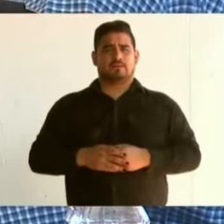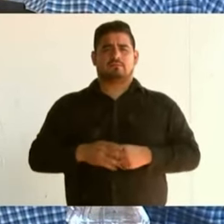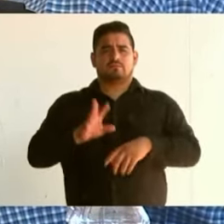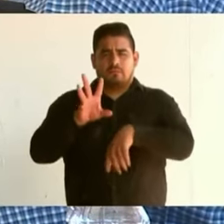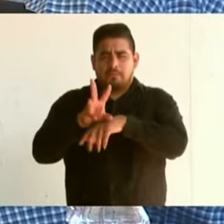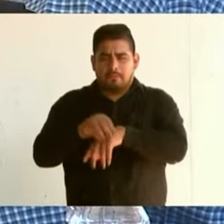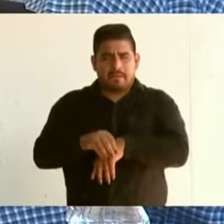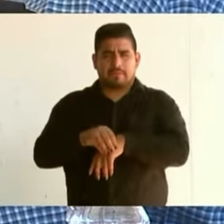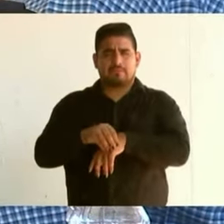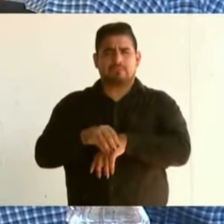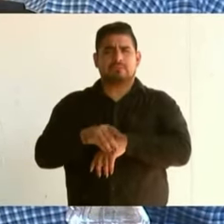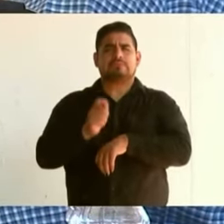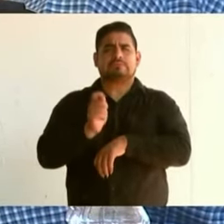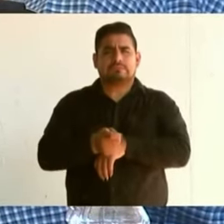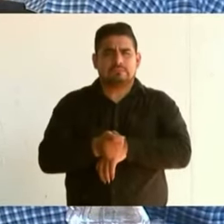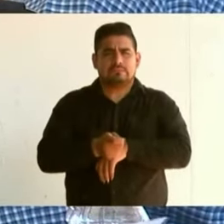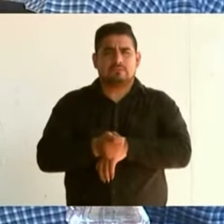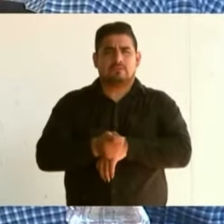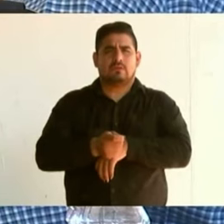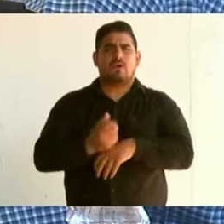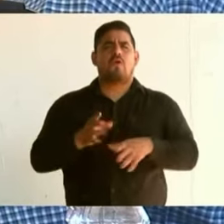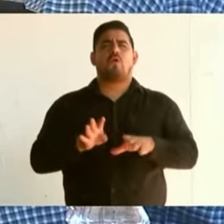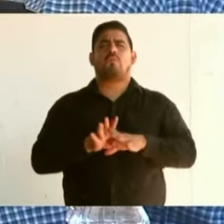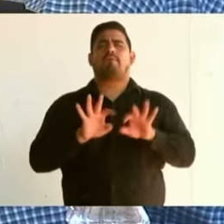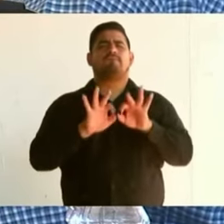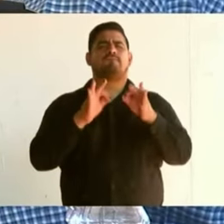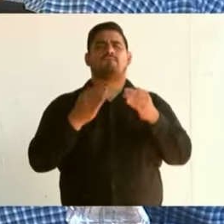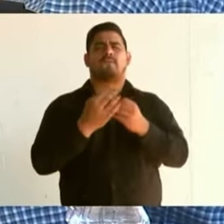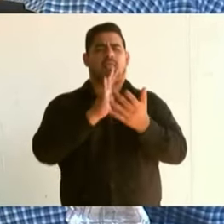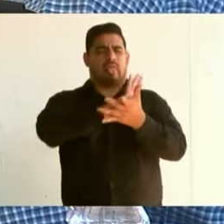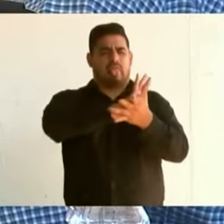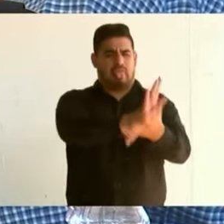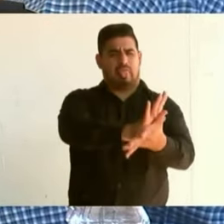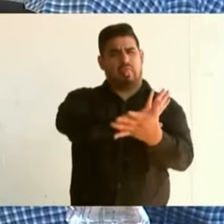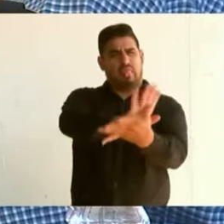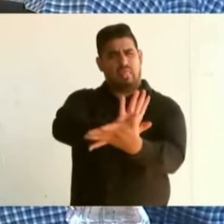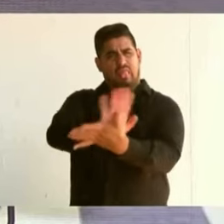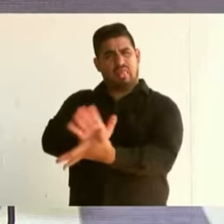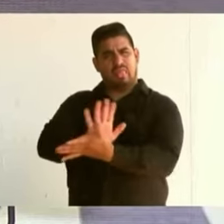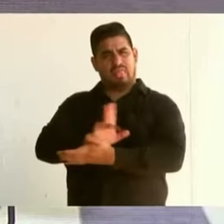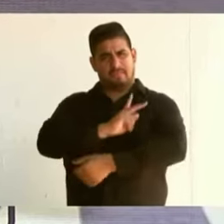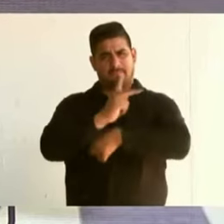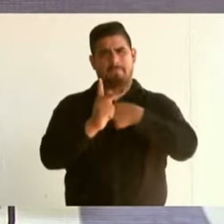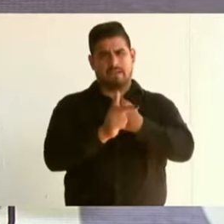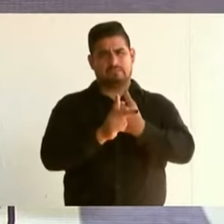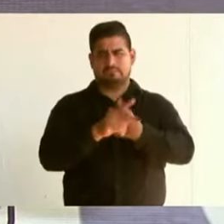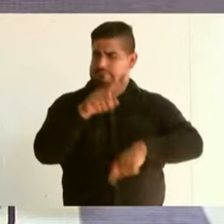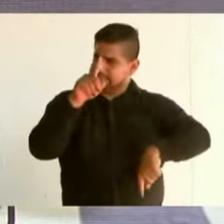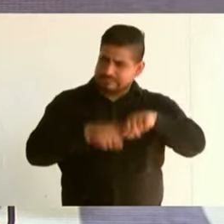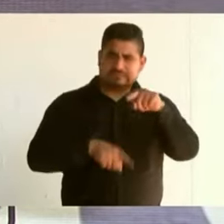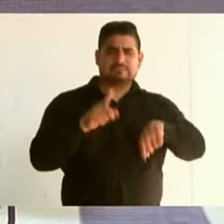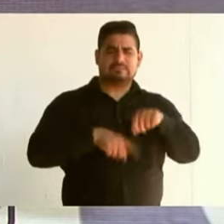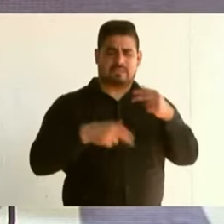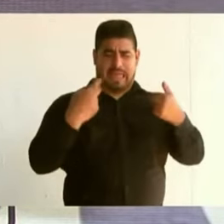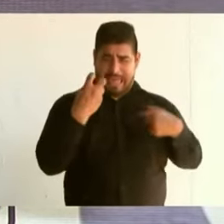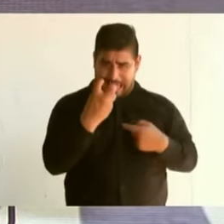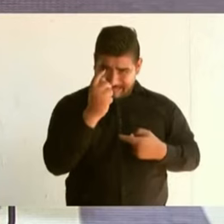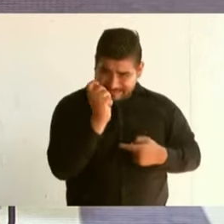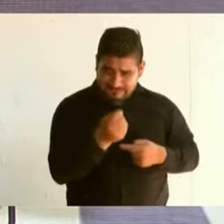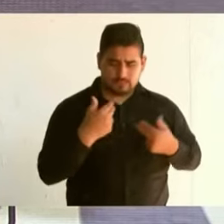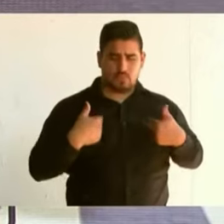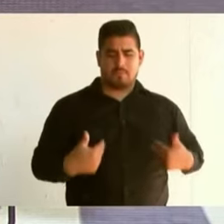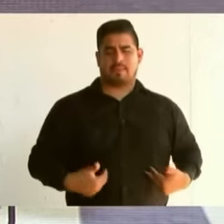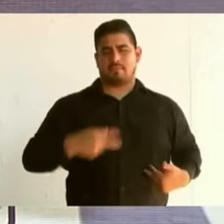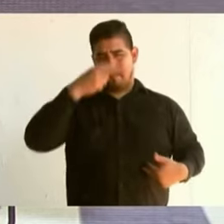que haya ninguna forma de discriminación en nuestro país. El humanismo mexicano